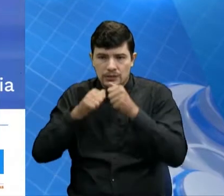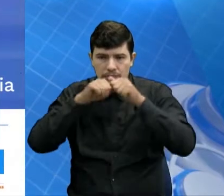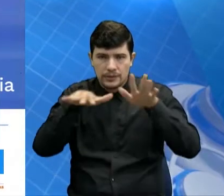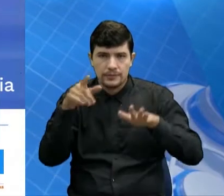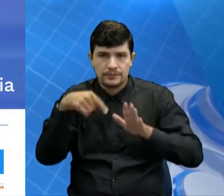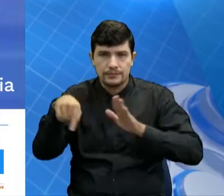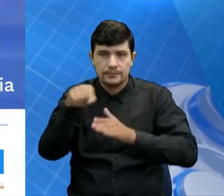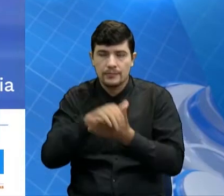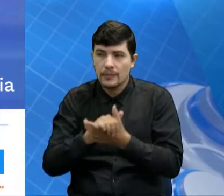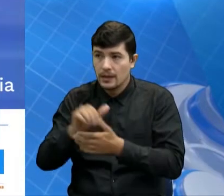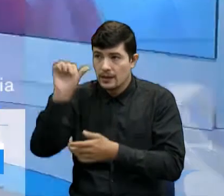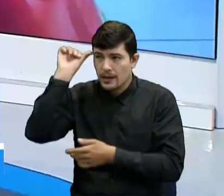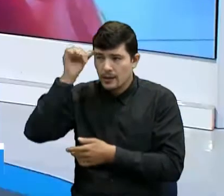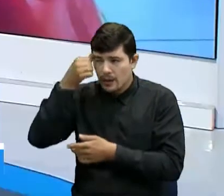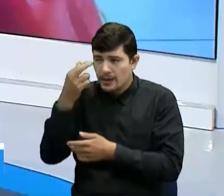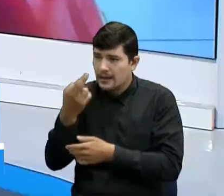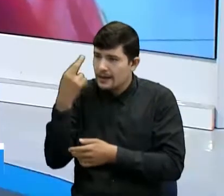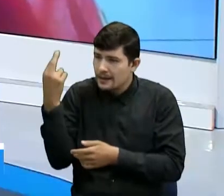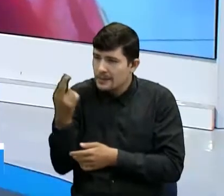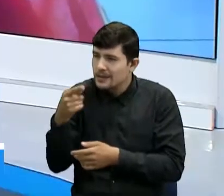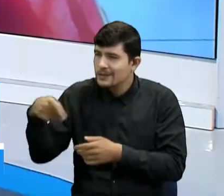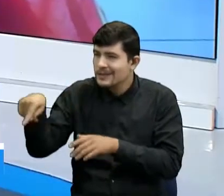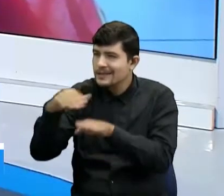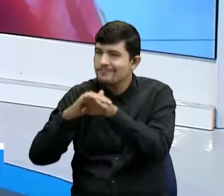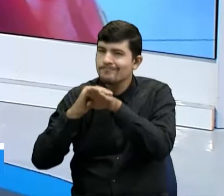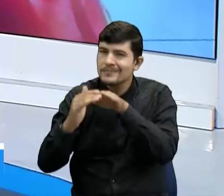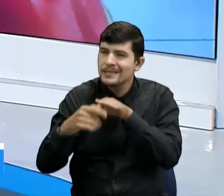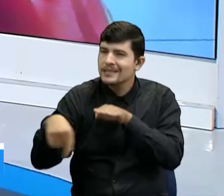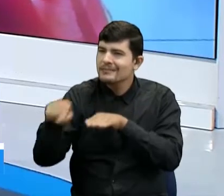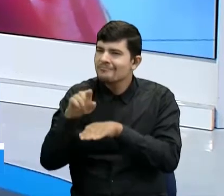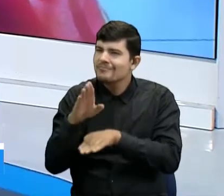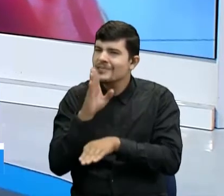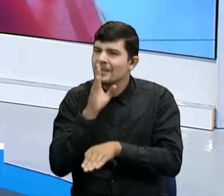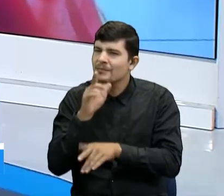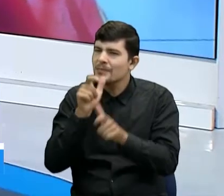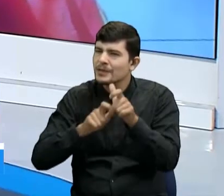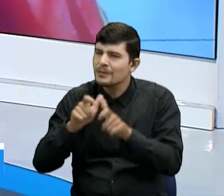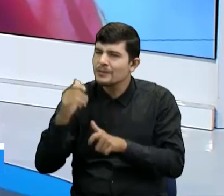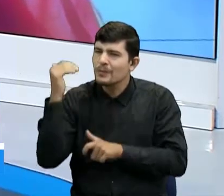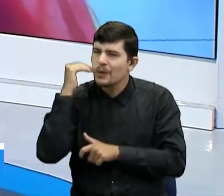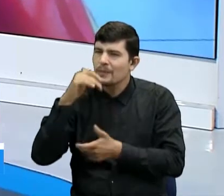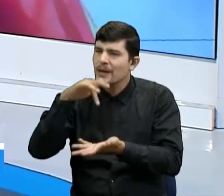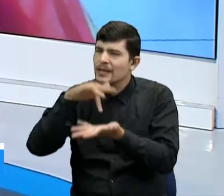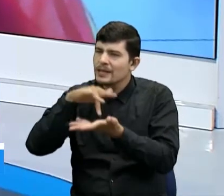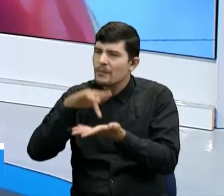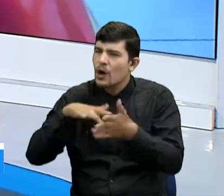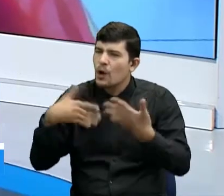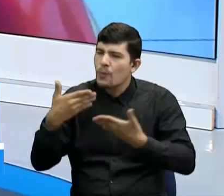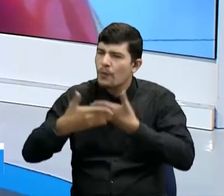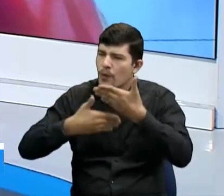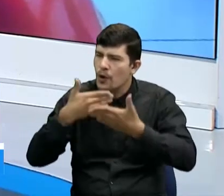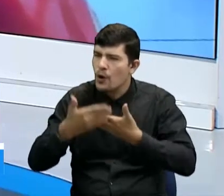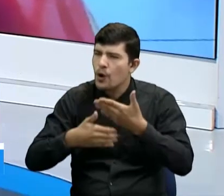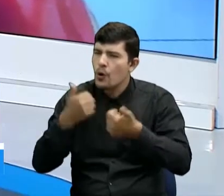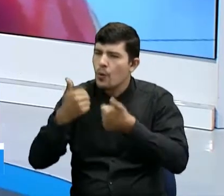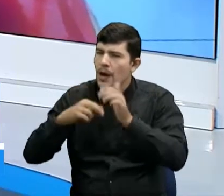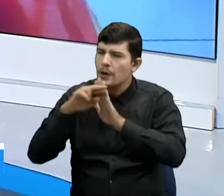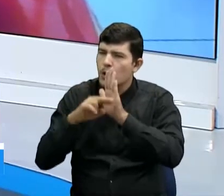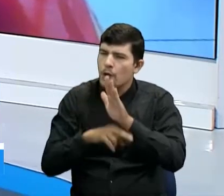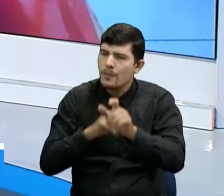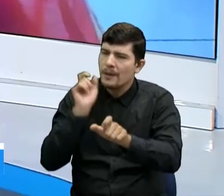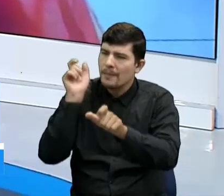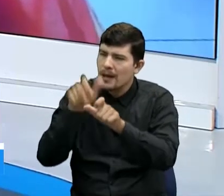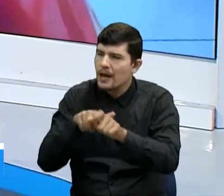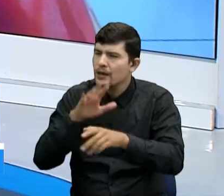Recordémosle la invitación a las mujeres, Andrea, quienes pueden participar, de qué manera pueden participar, cuáles son los requisitos, como todos los